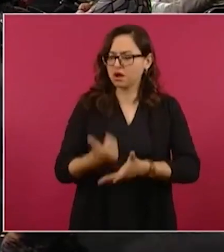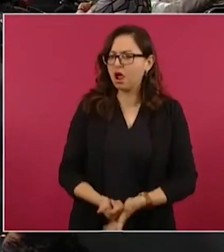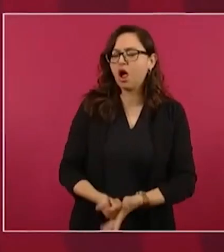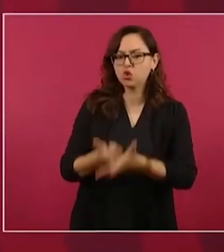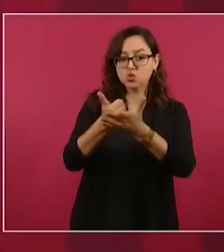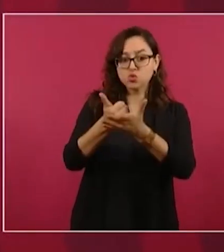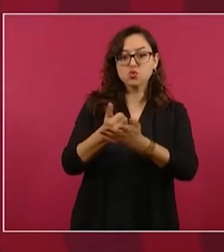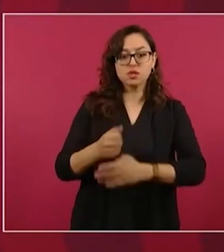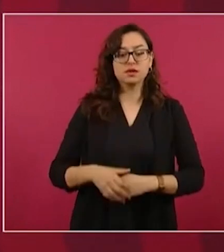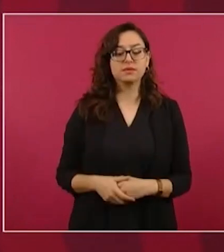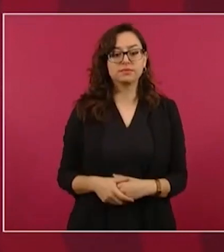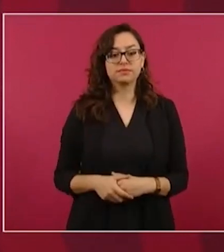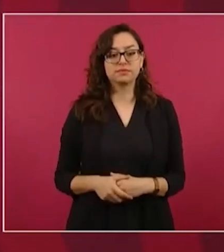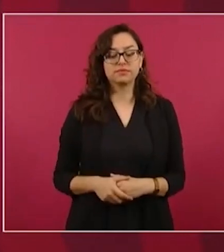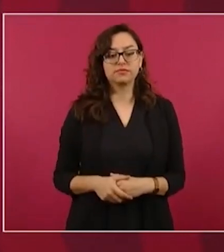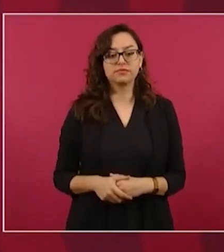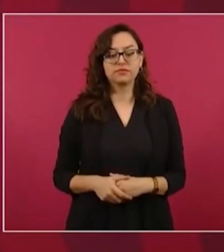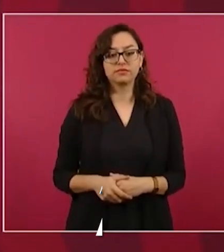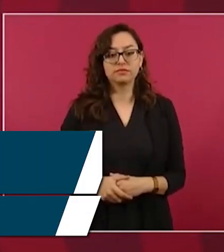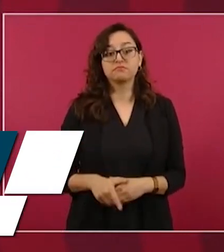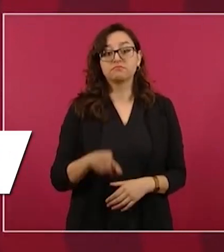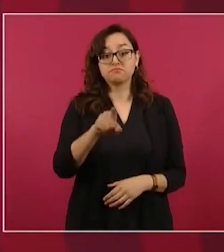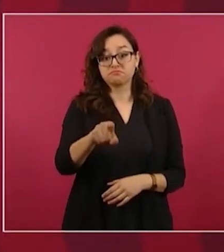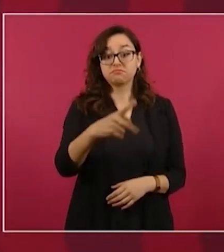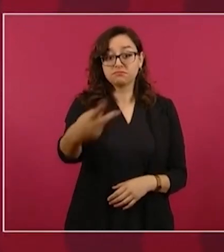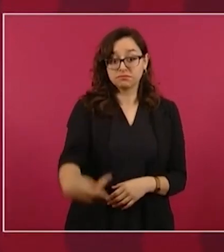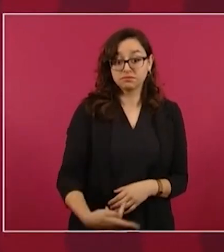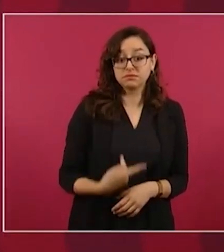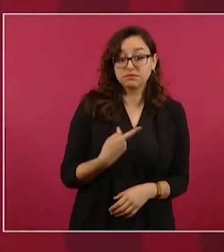Y por tu pregunta,